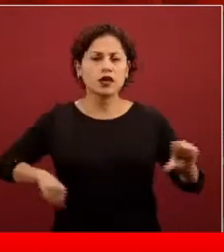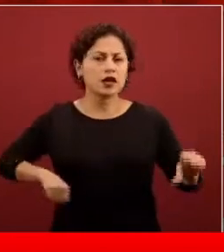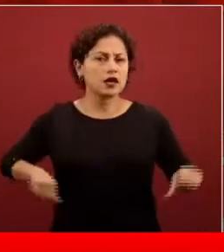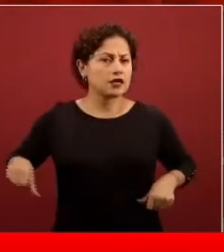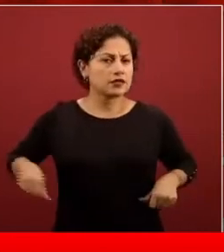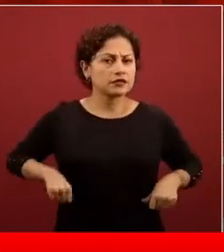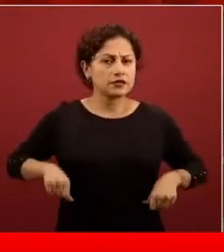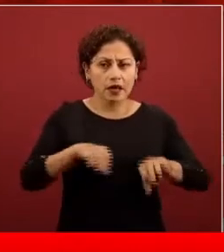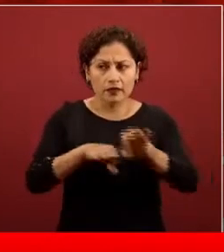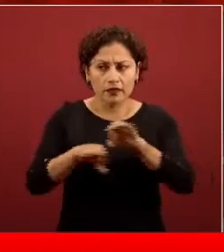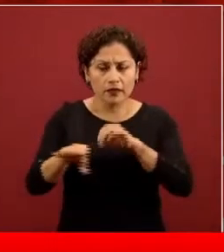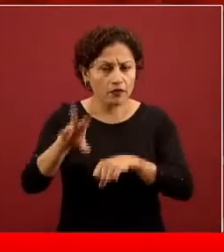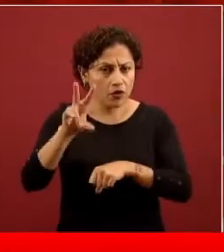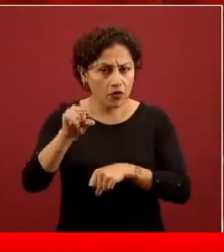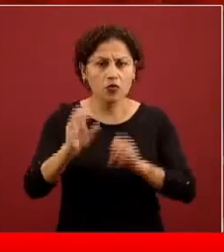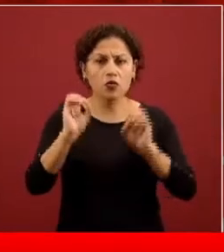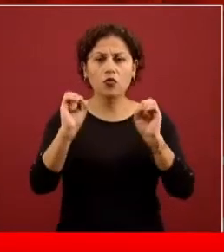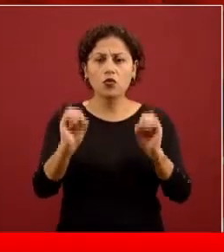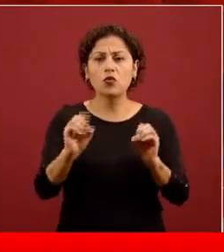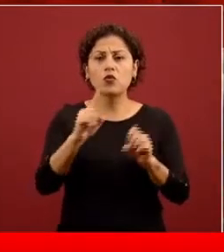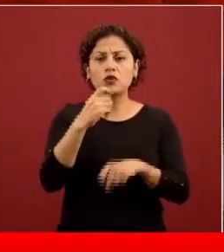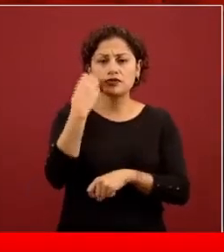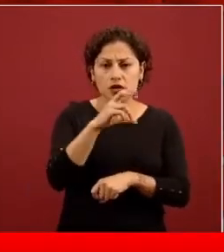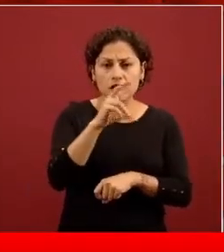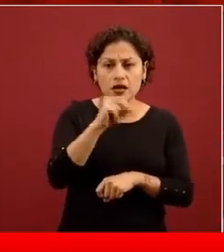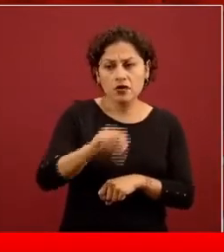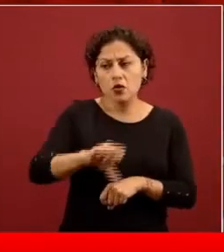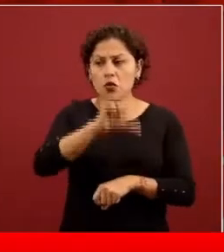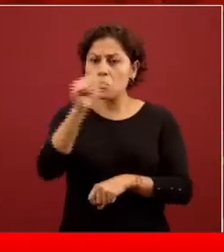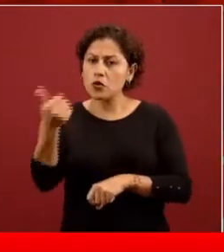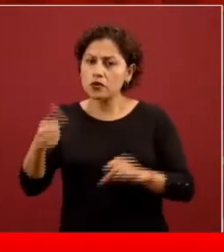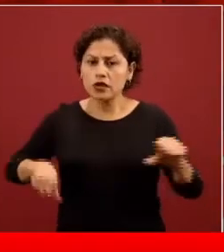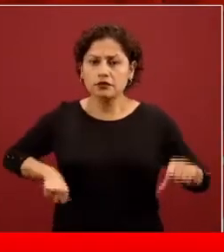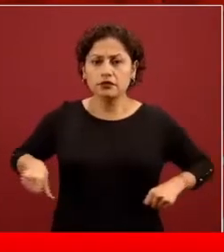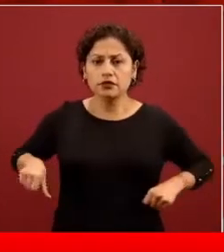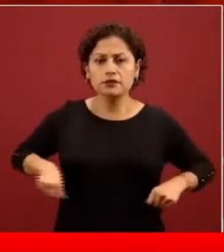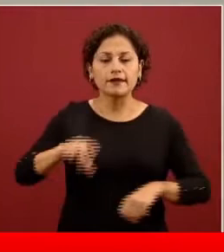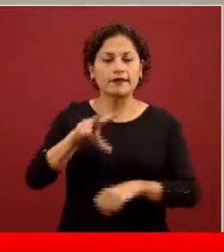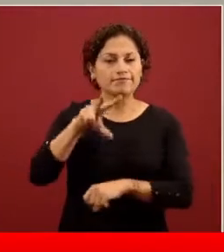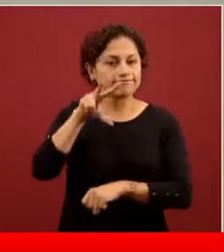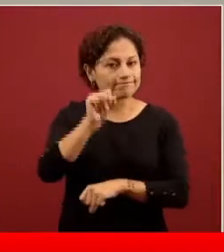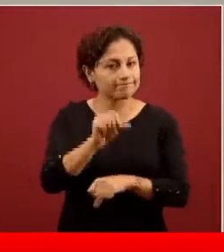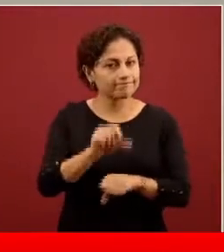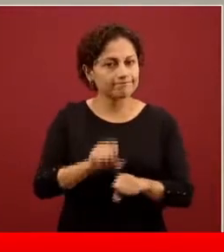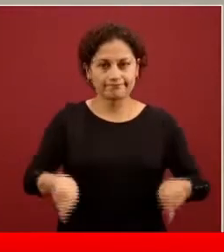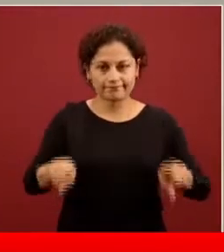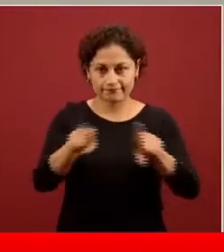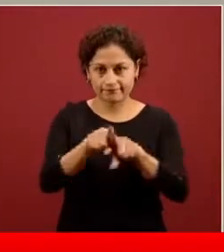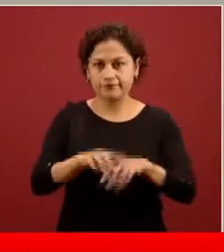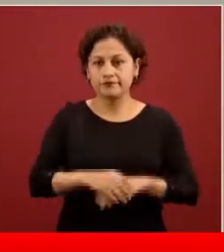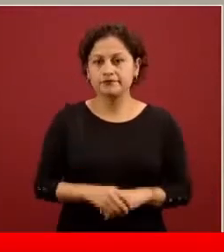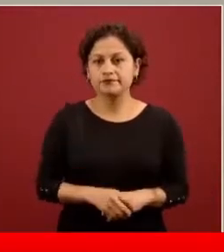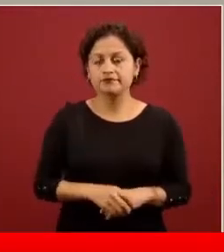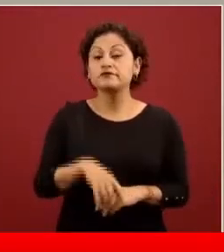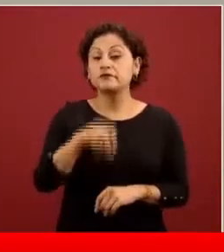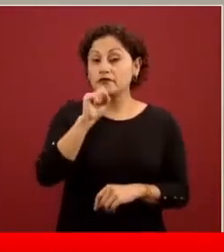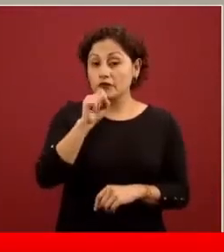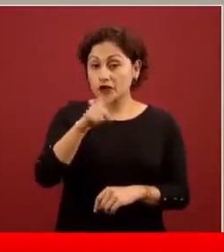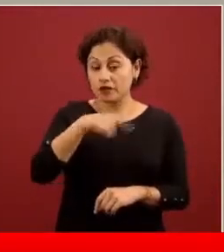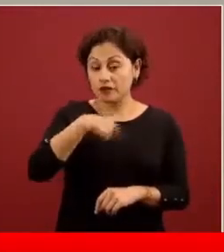laboral o escolar. Como hemos comentado también, las acciones